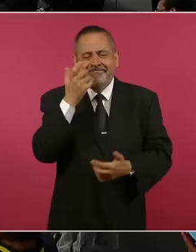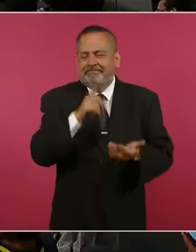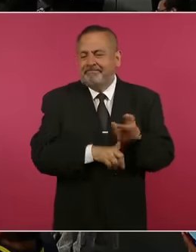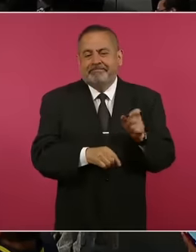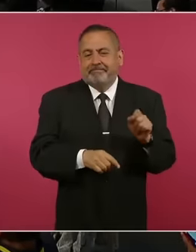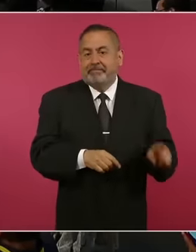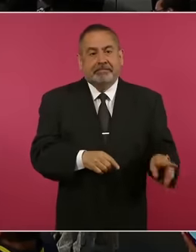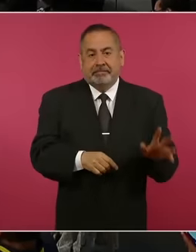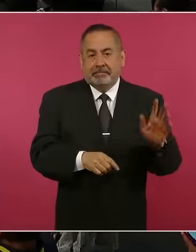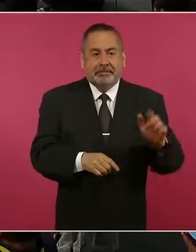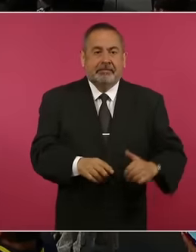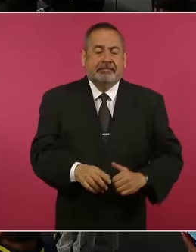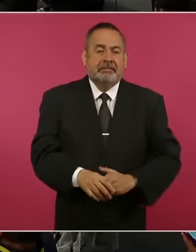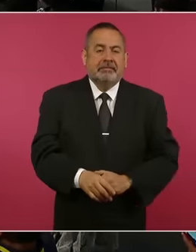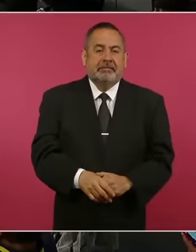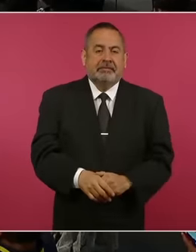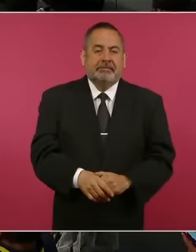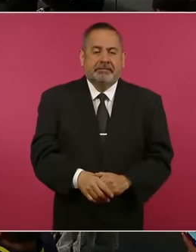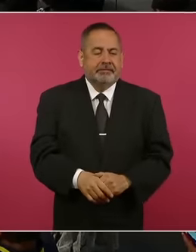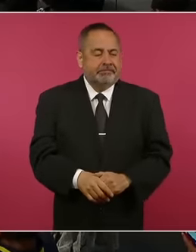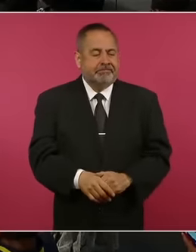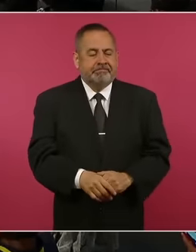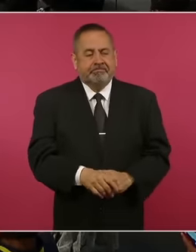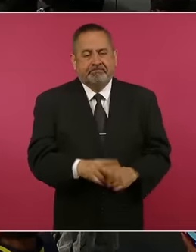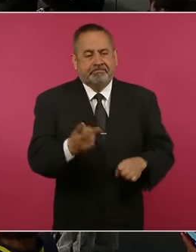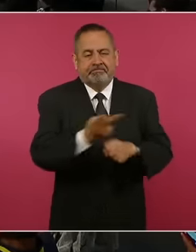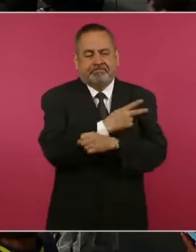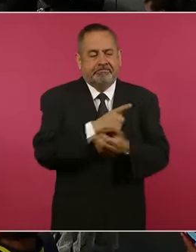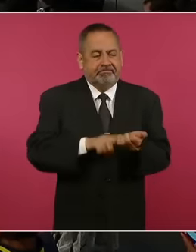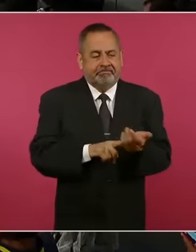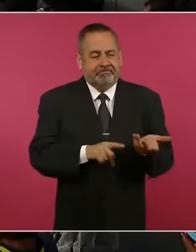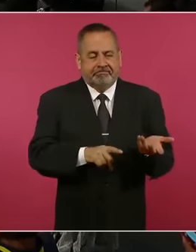pasando a segundo plano. Bueno,